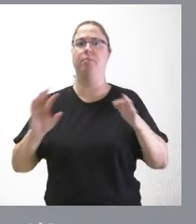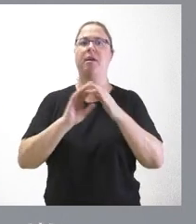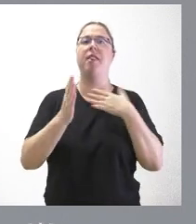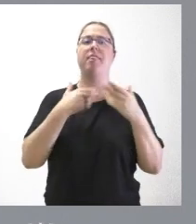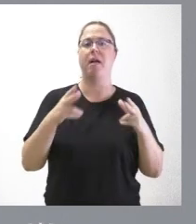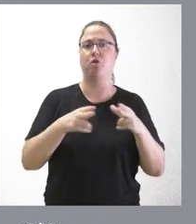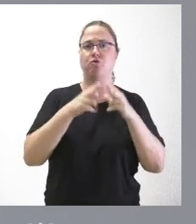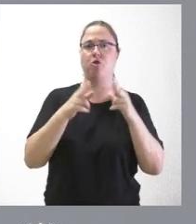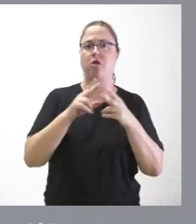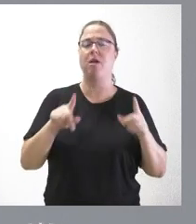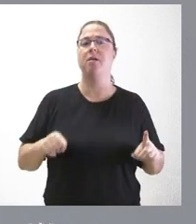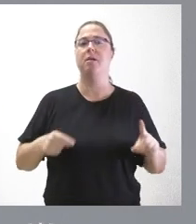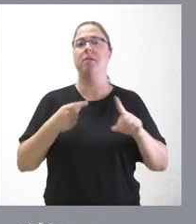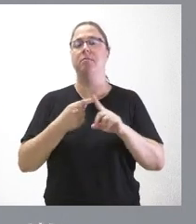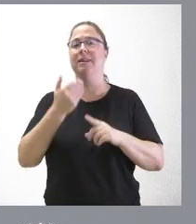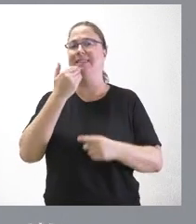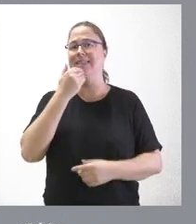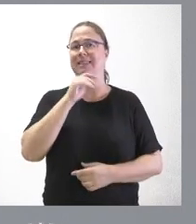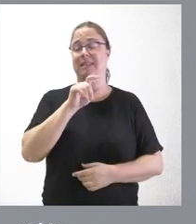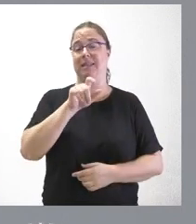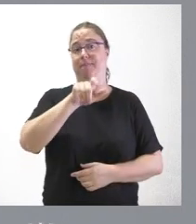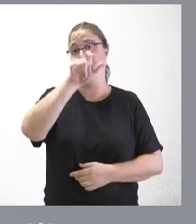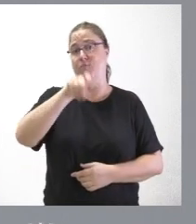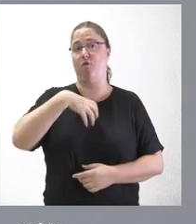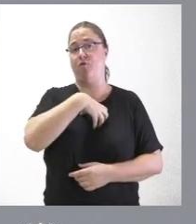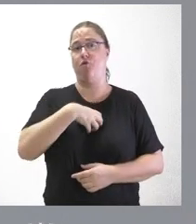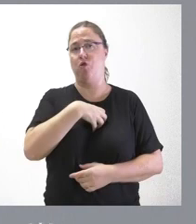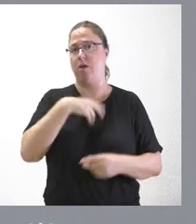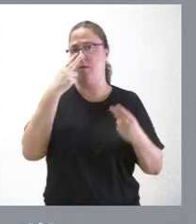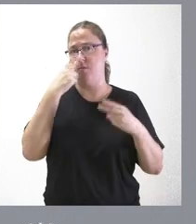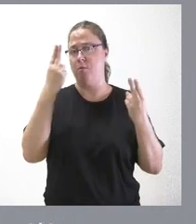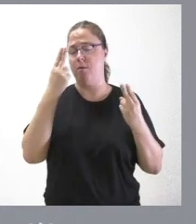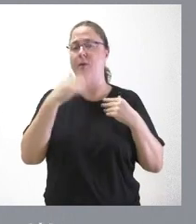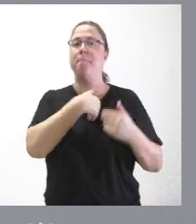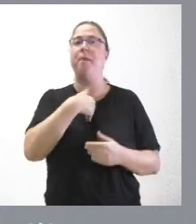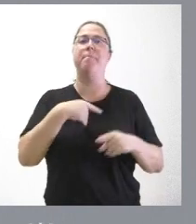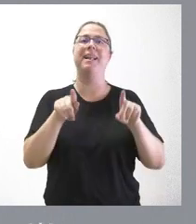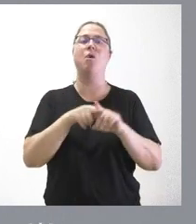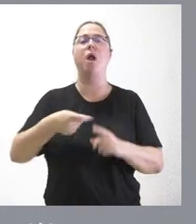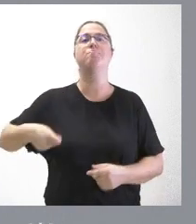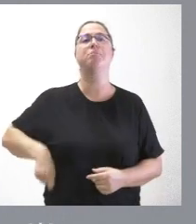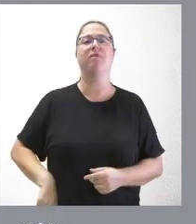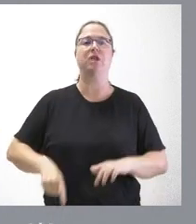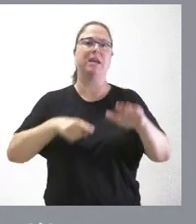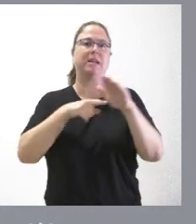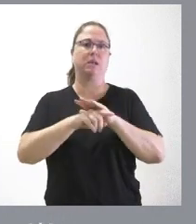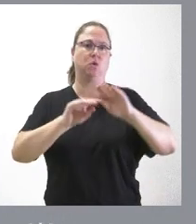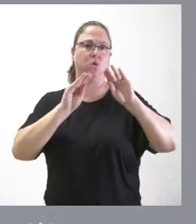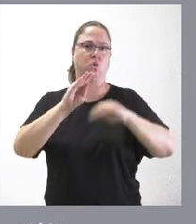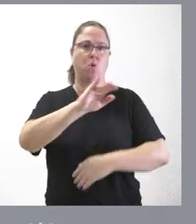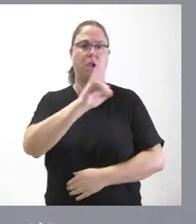social, con el hecho de que los empleados públicos tengan un papel como profesionales en la gestión de algunas de las competencias que tiene encomendado